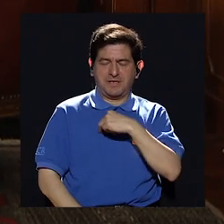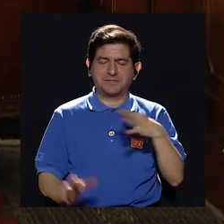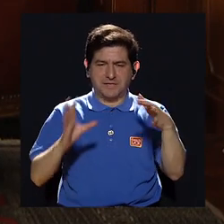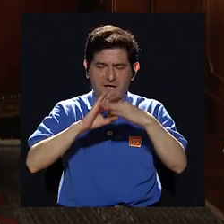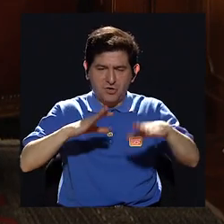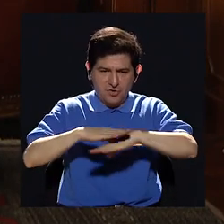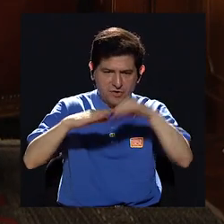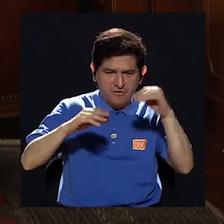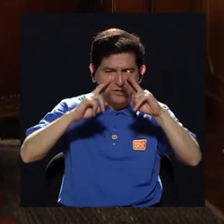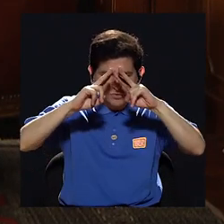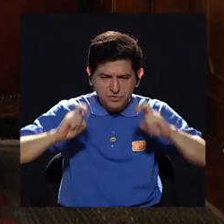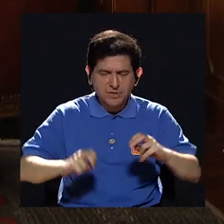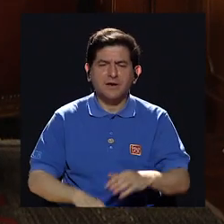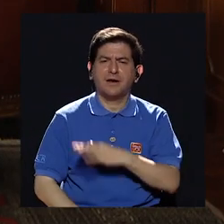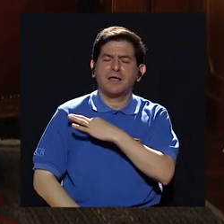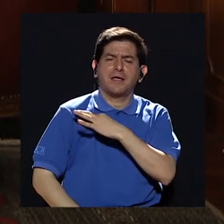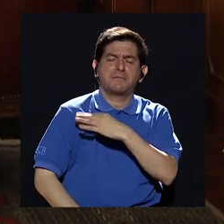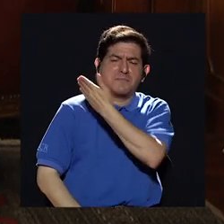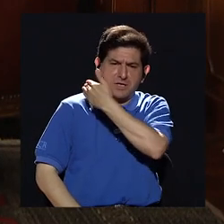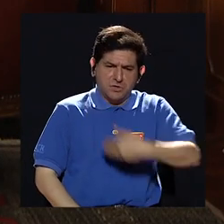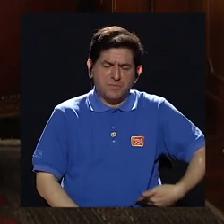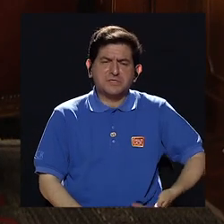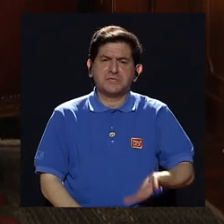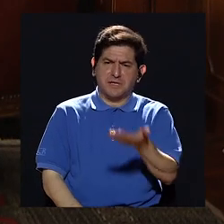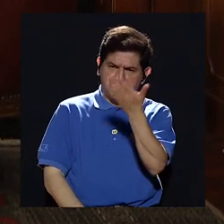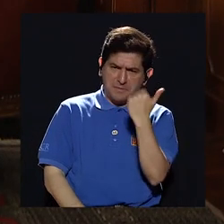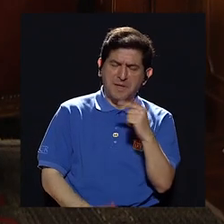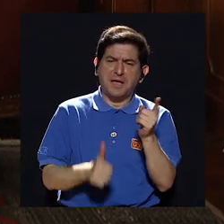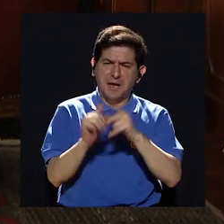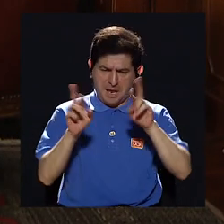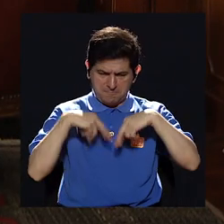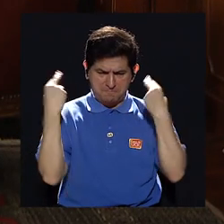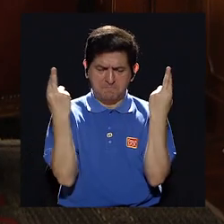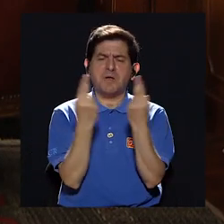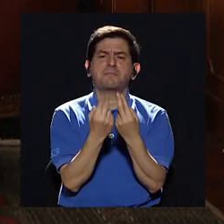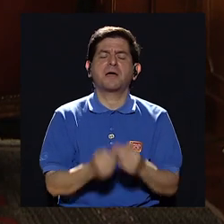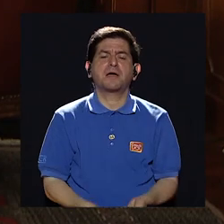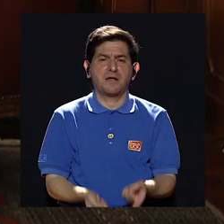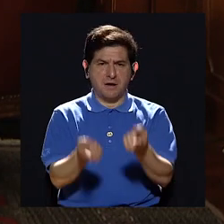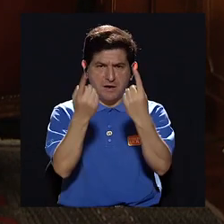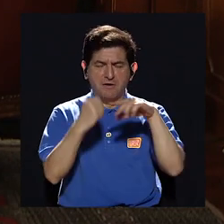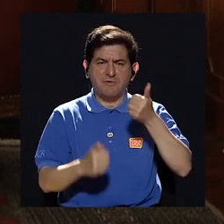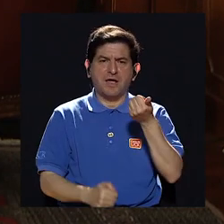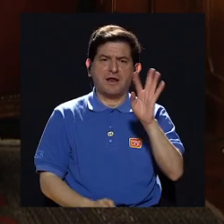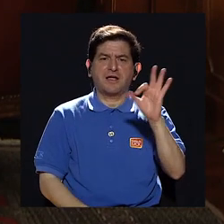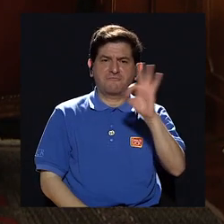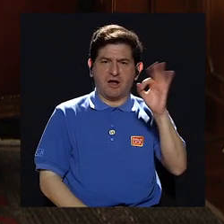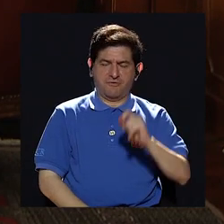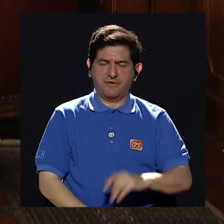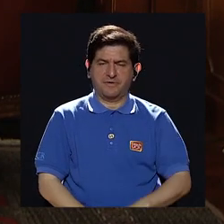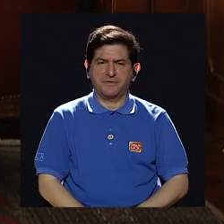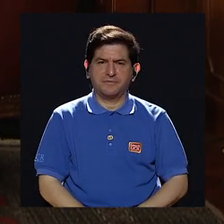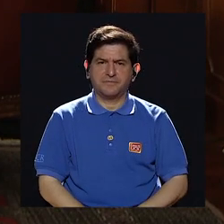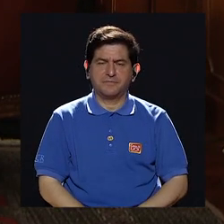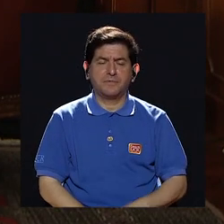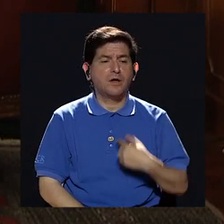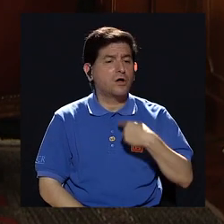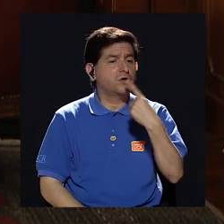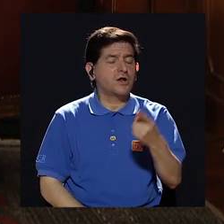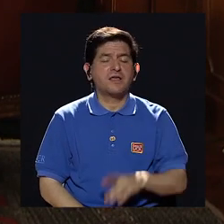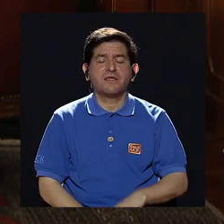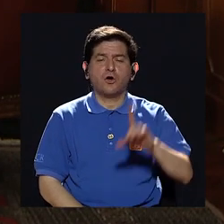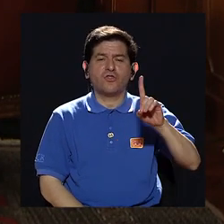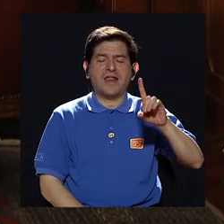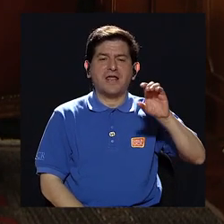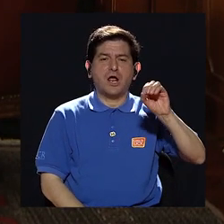analizan, invito a los presidentes que vengan aquí a una primera reunión, vienen el 14 de febrero. Le digo a